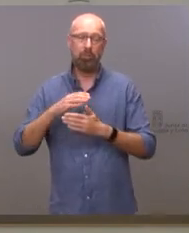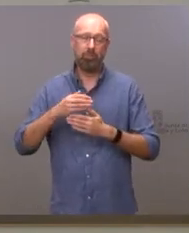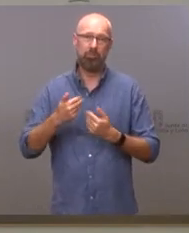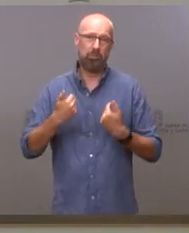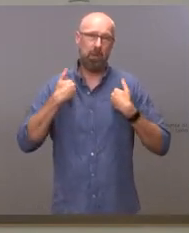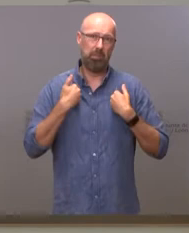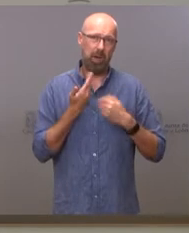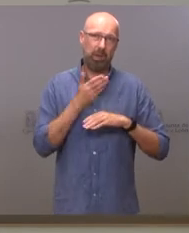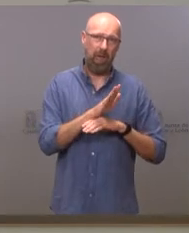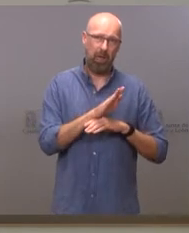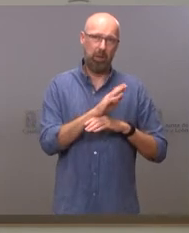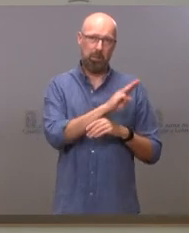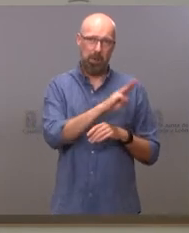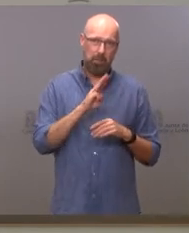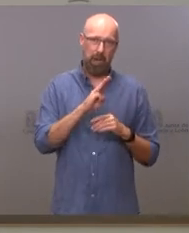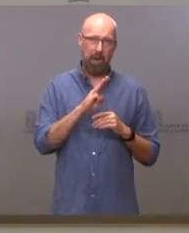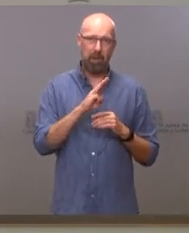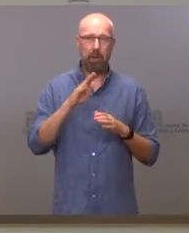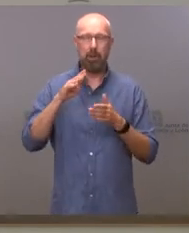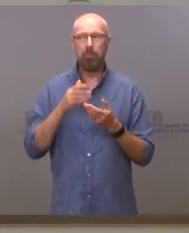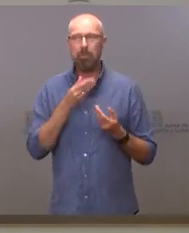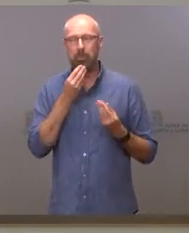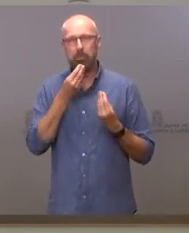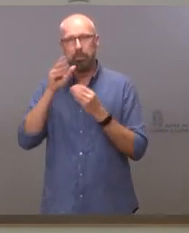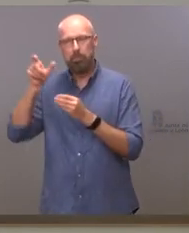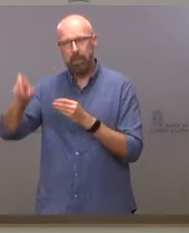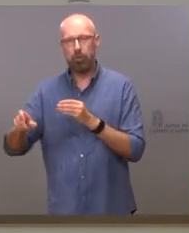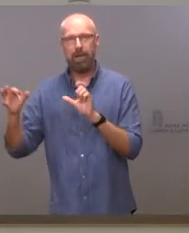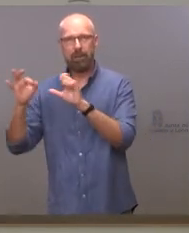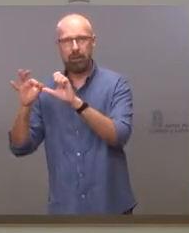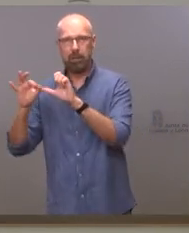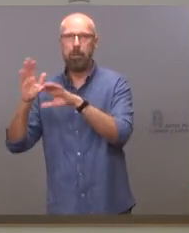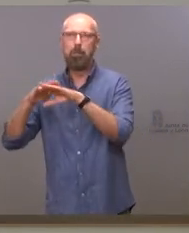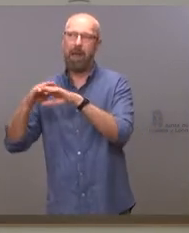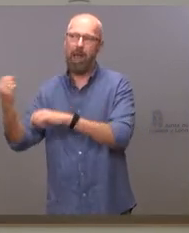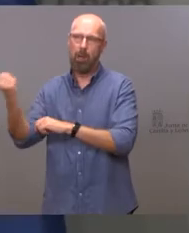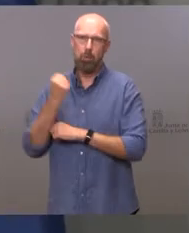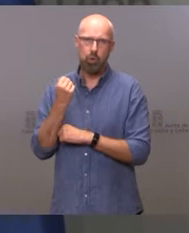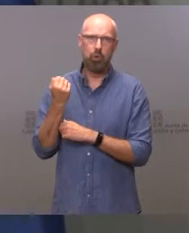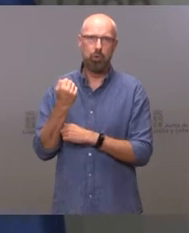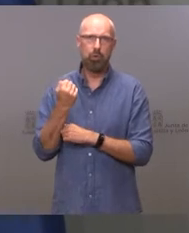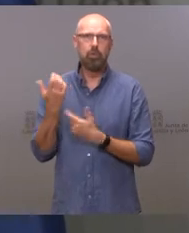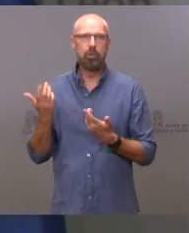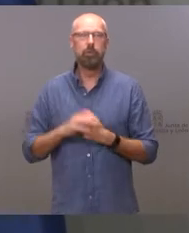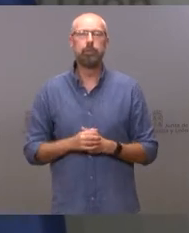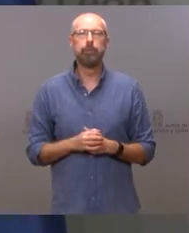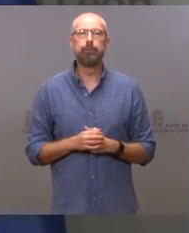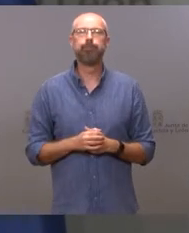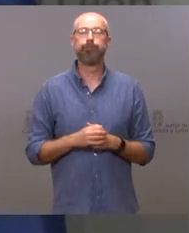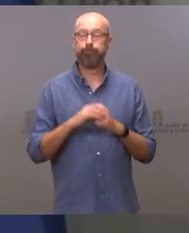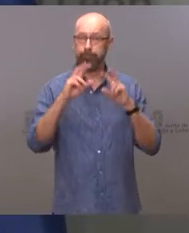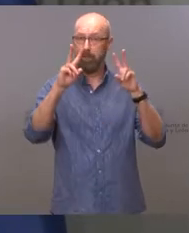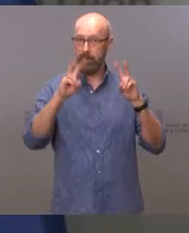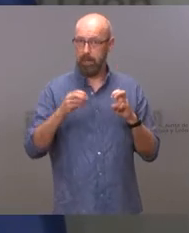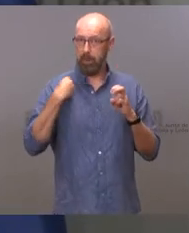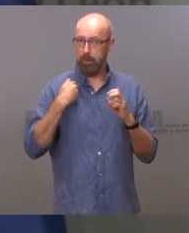apoyarles y de garantizar esa estabilidad. Gracias. Sobre las conversaciones